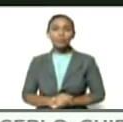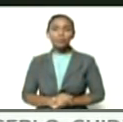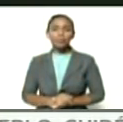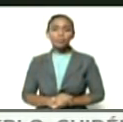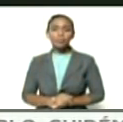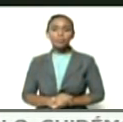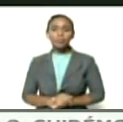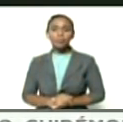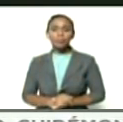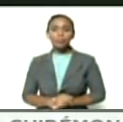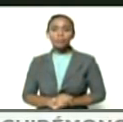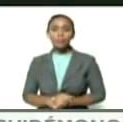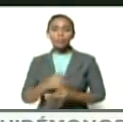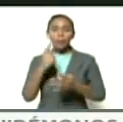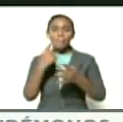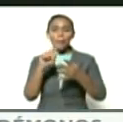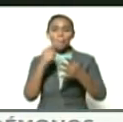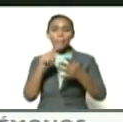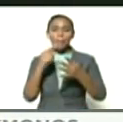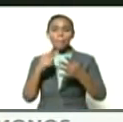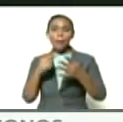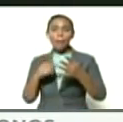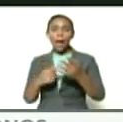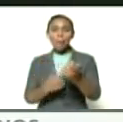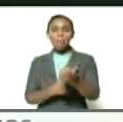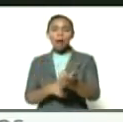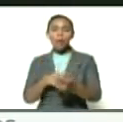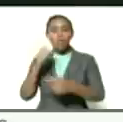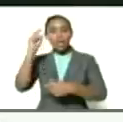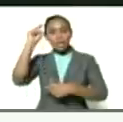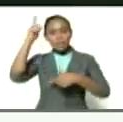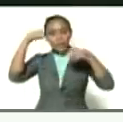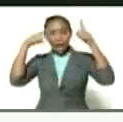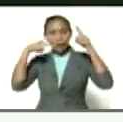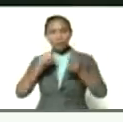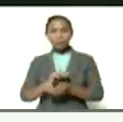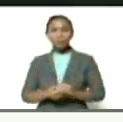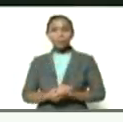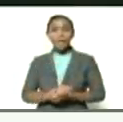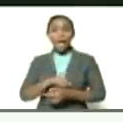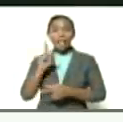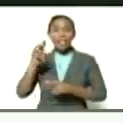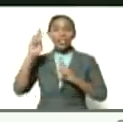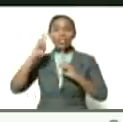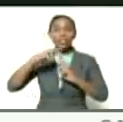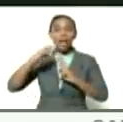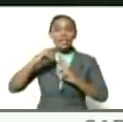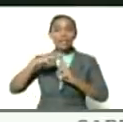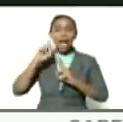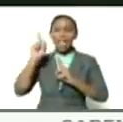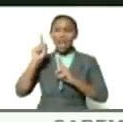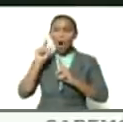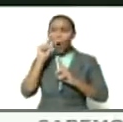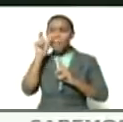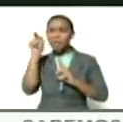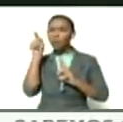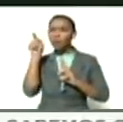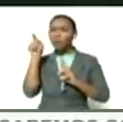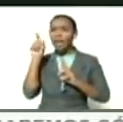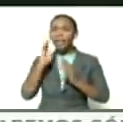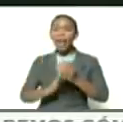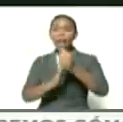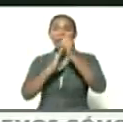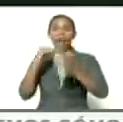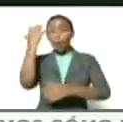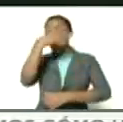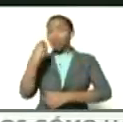Julio Chávez Andrea Hermoso Julio García Serpa ese es en el Táchira no Julio García Serpa este líder de